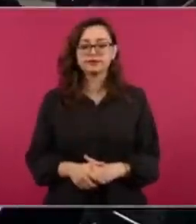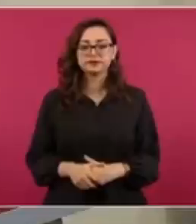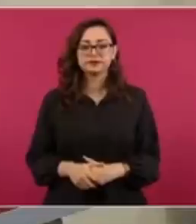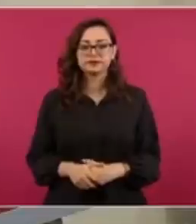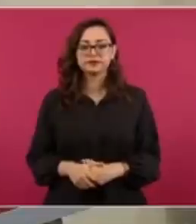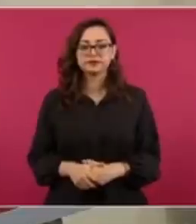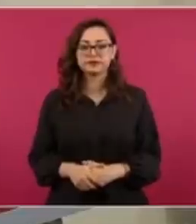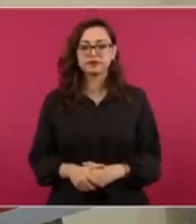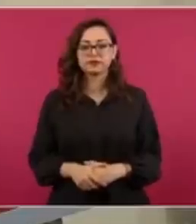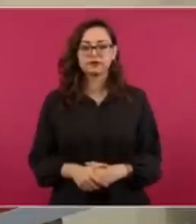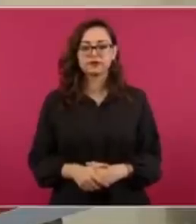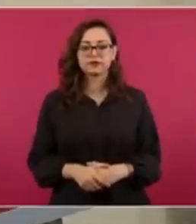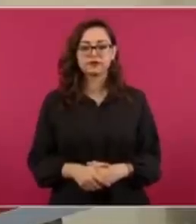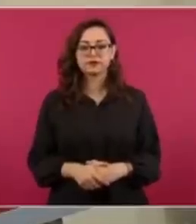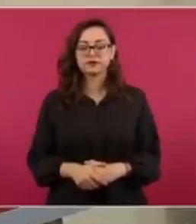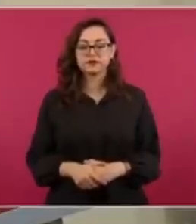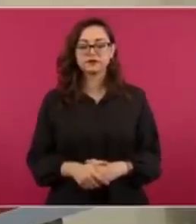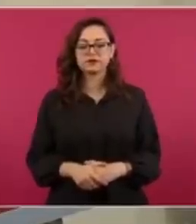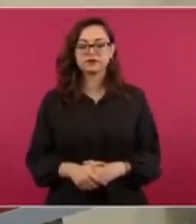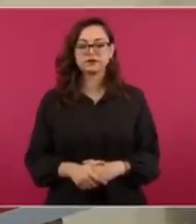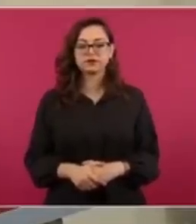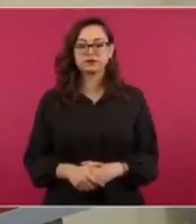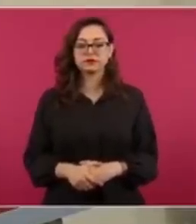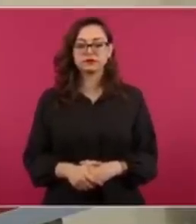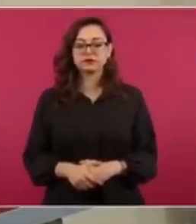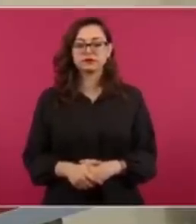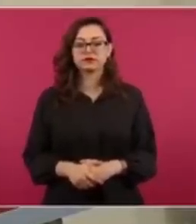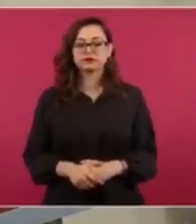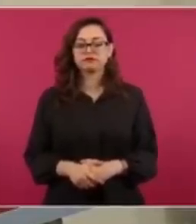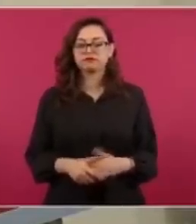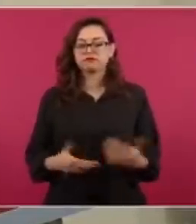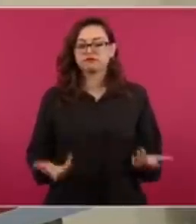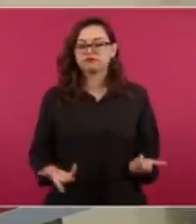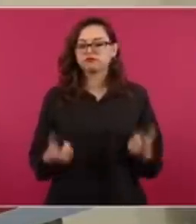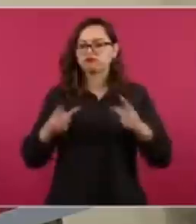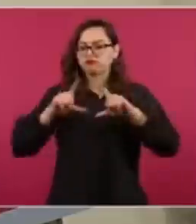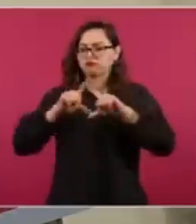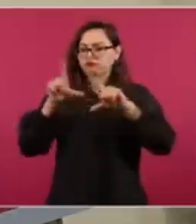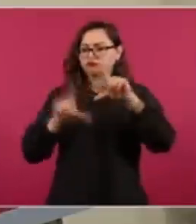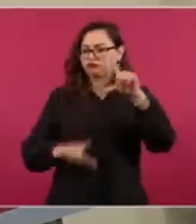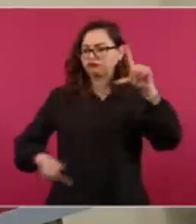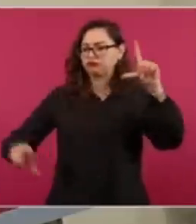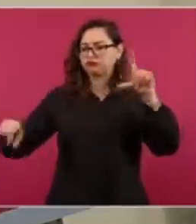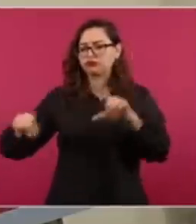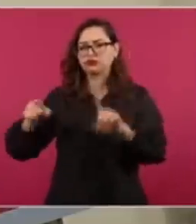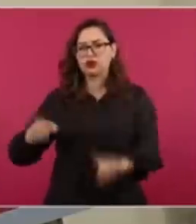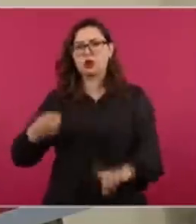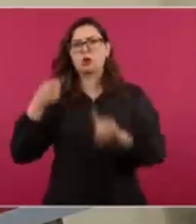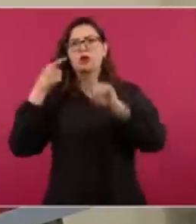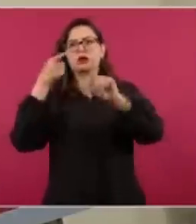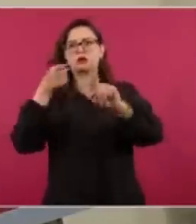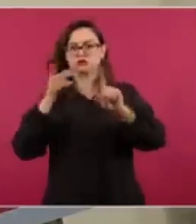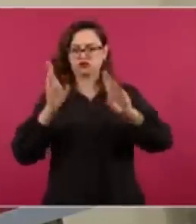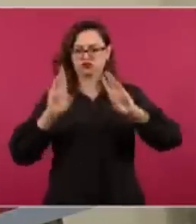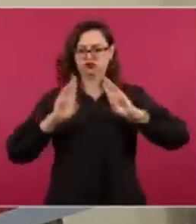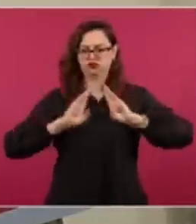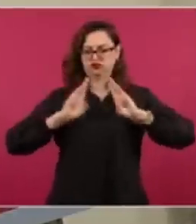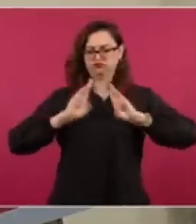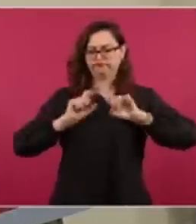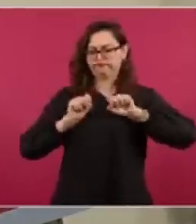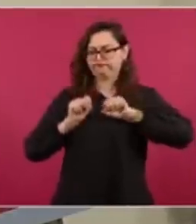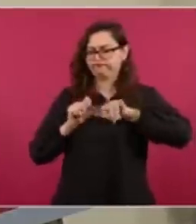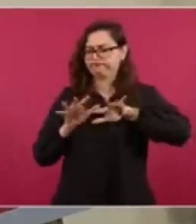El propósito no es militarizar o